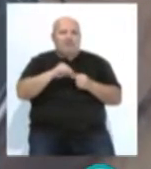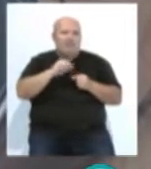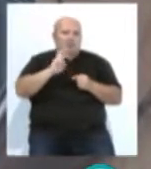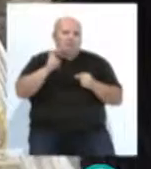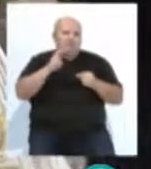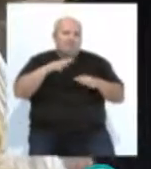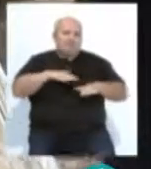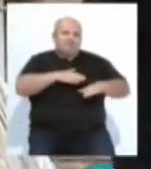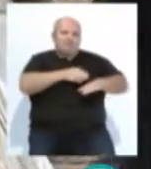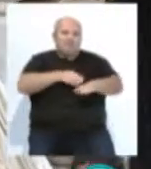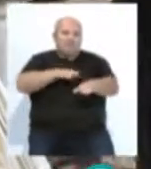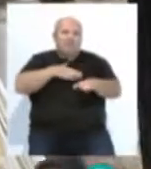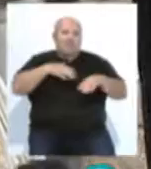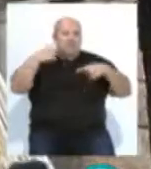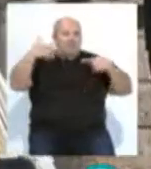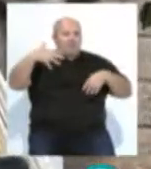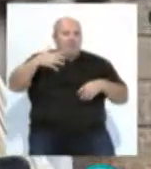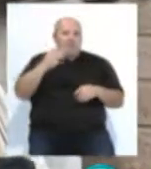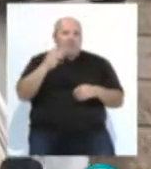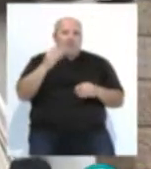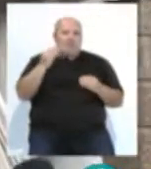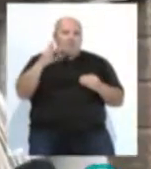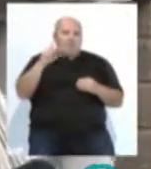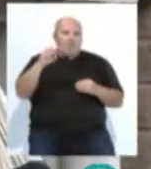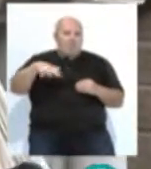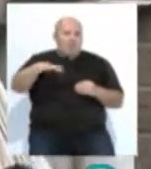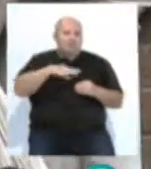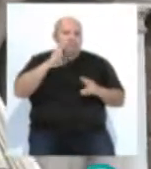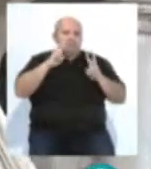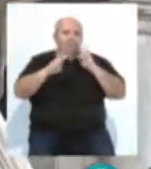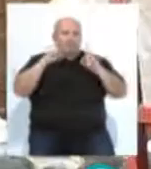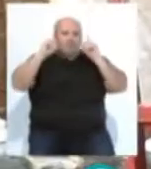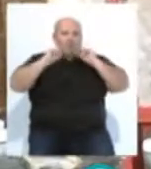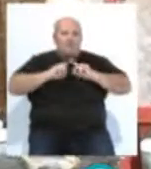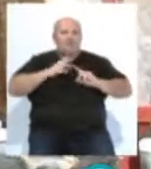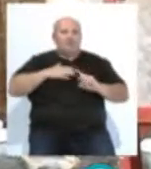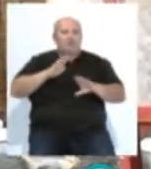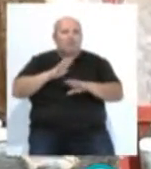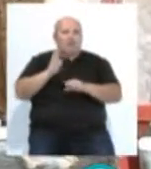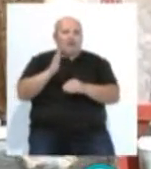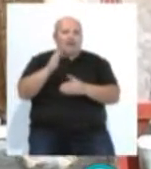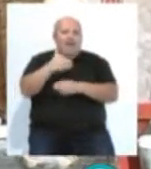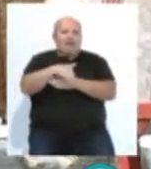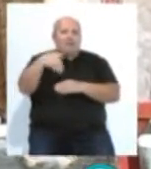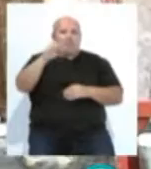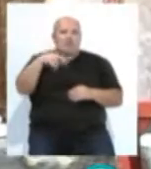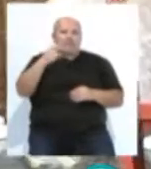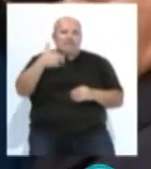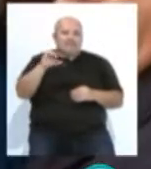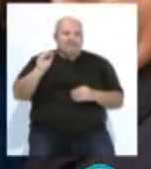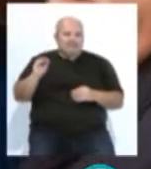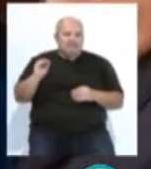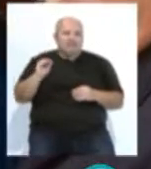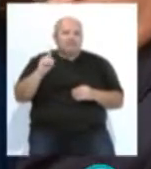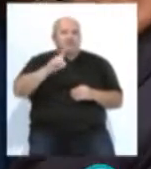en Parihuela por las calles del Barrio del Pópulo y excepcionalmente visitó a las monjas concesionistas de la calle Montañés. La